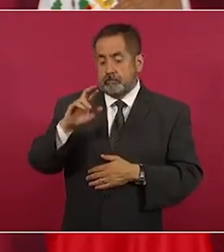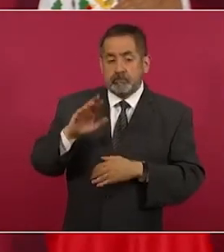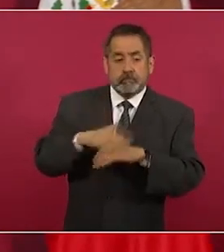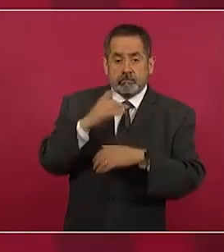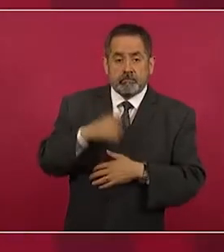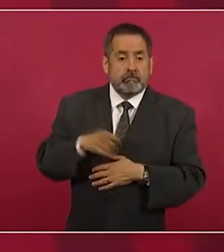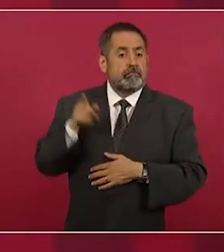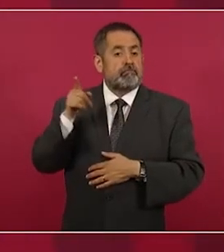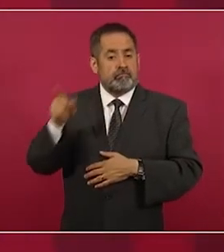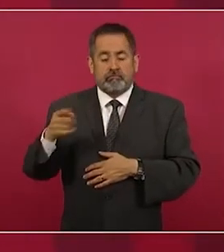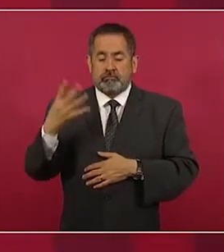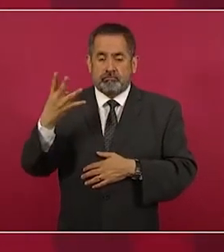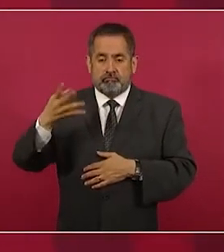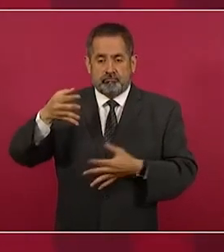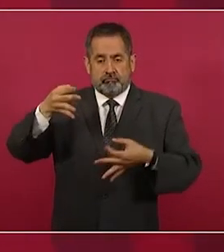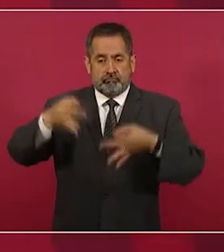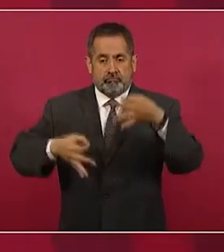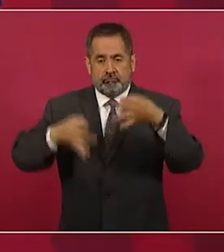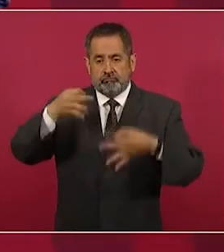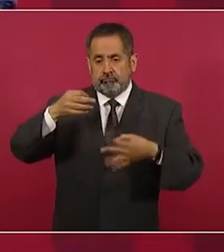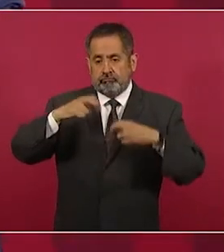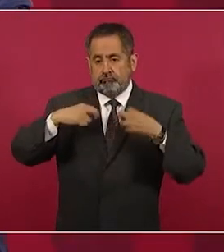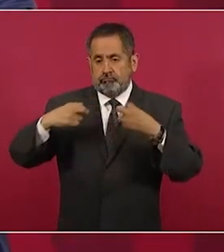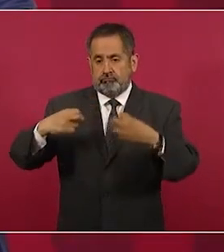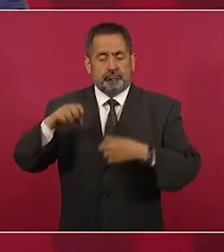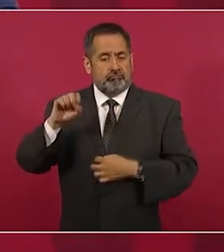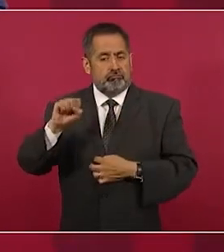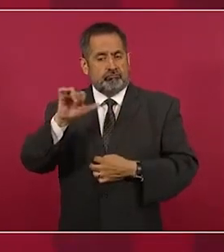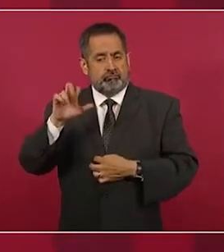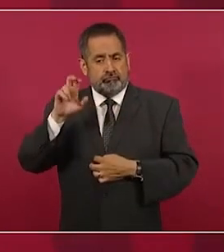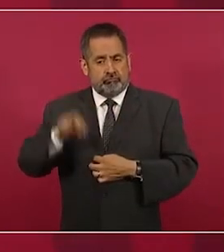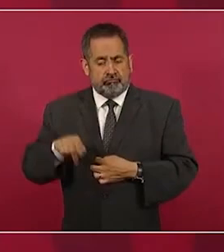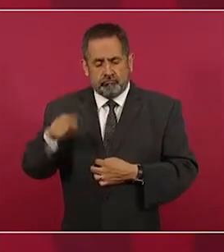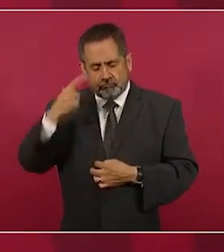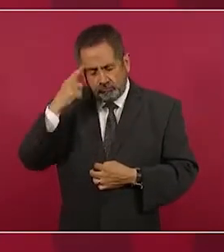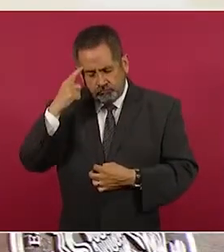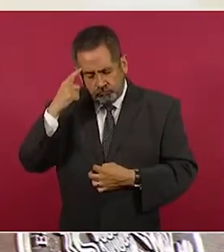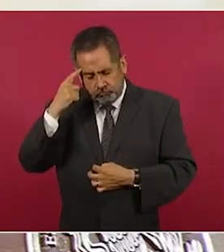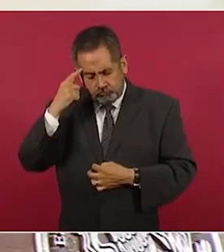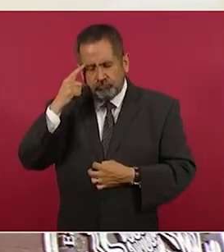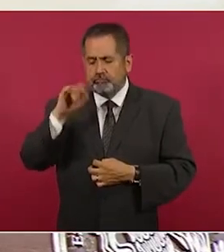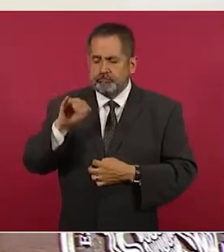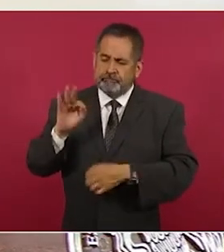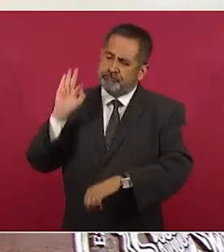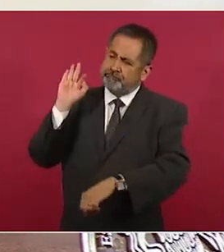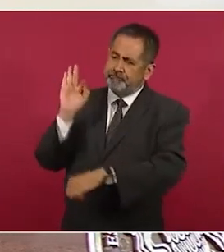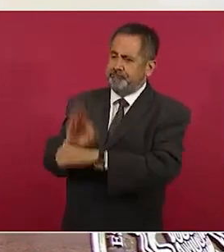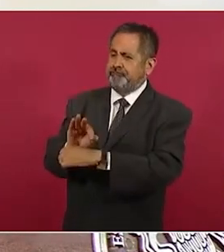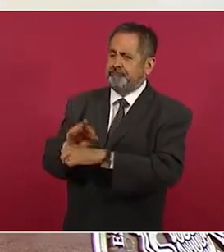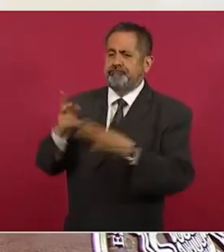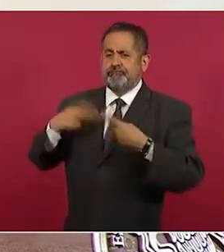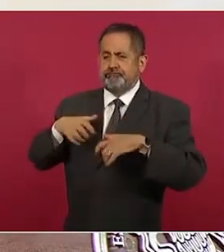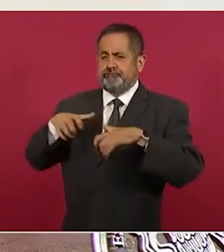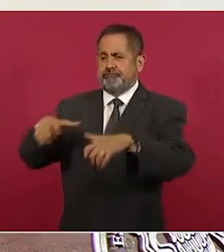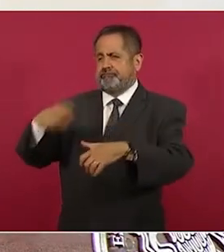de la Suprema Corte actuaron con patriotismo,